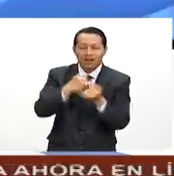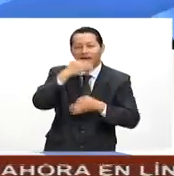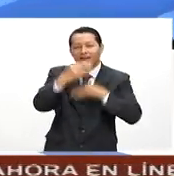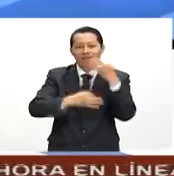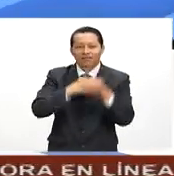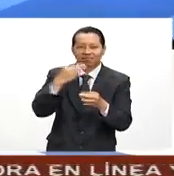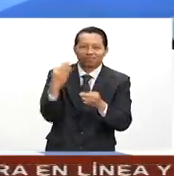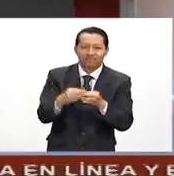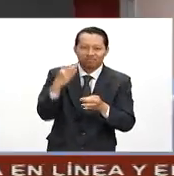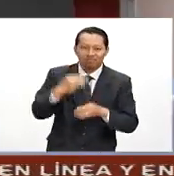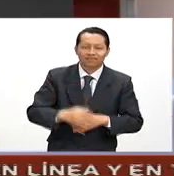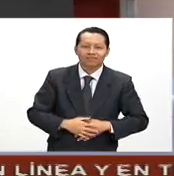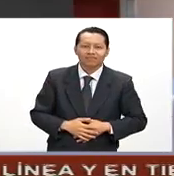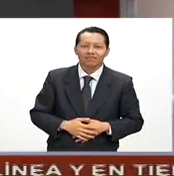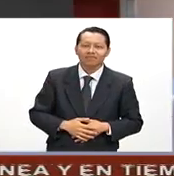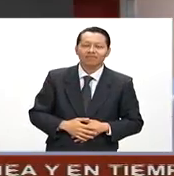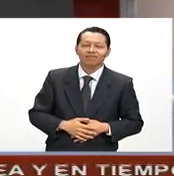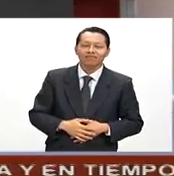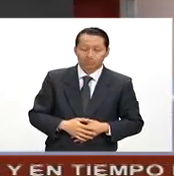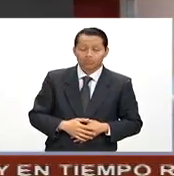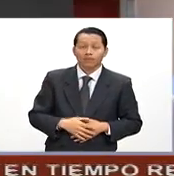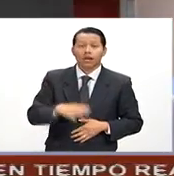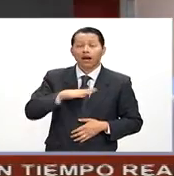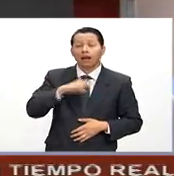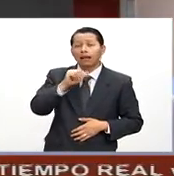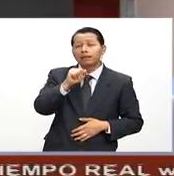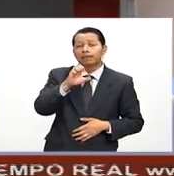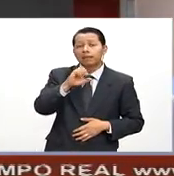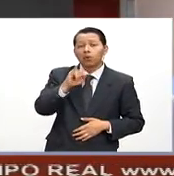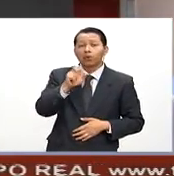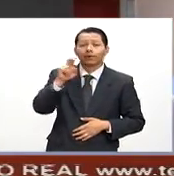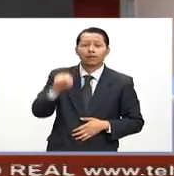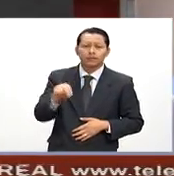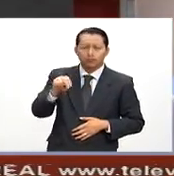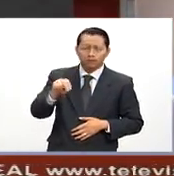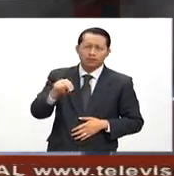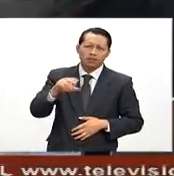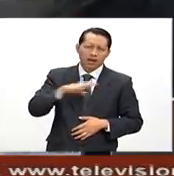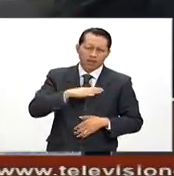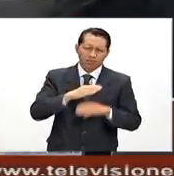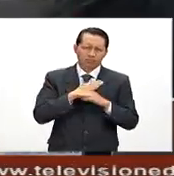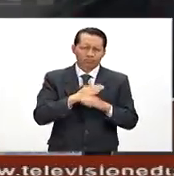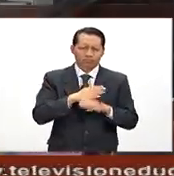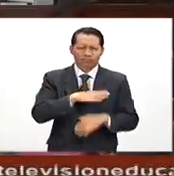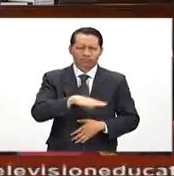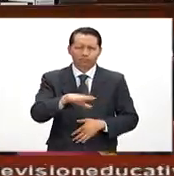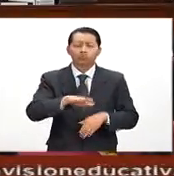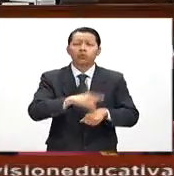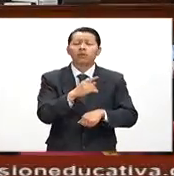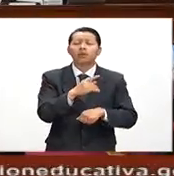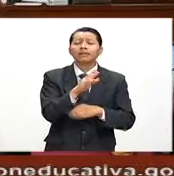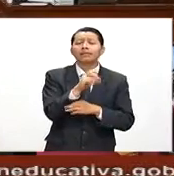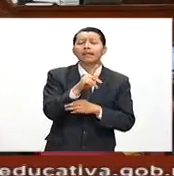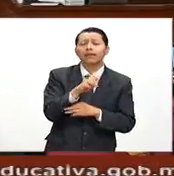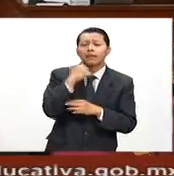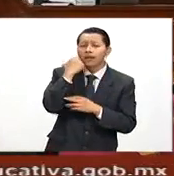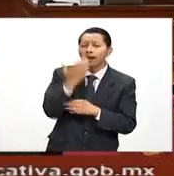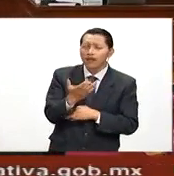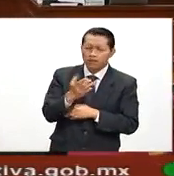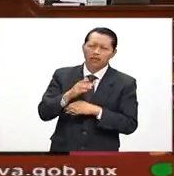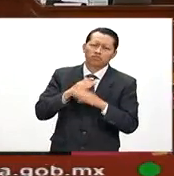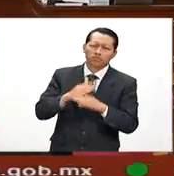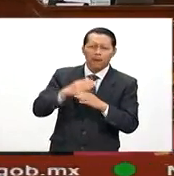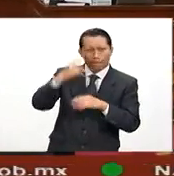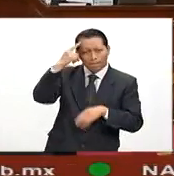noticia al día. Así es. La Suprema Corte de Justicia rechazó un amparo presentado por integrantes de la CENTE que